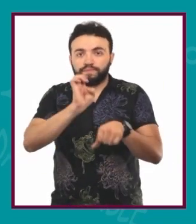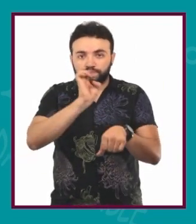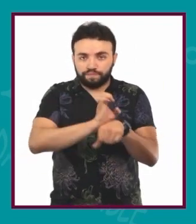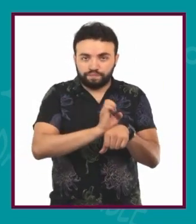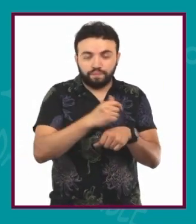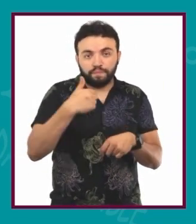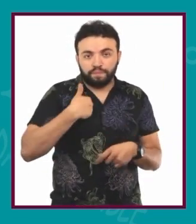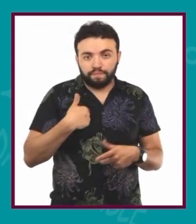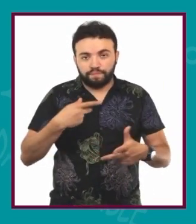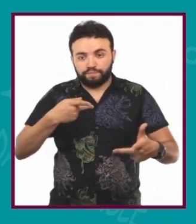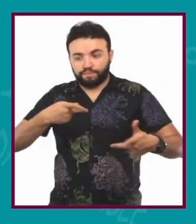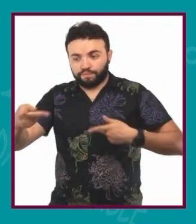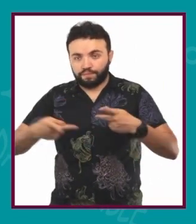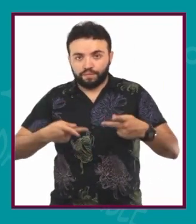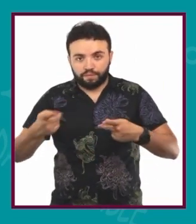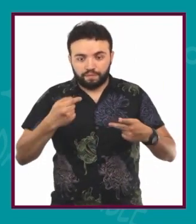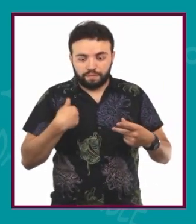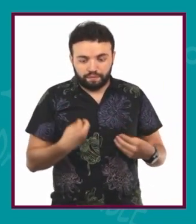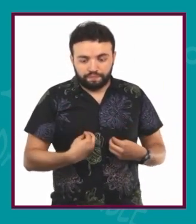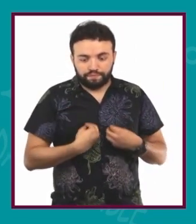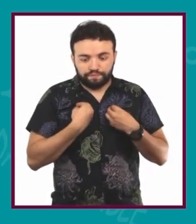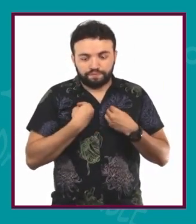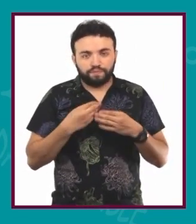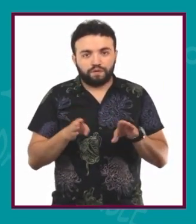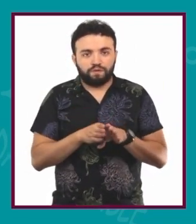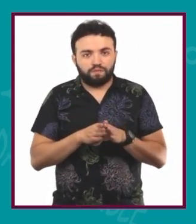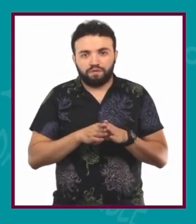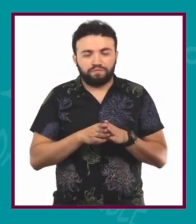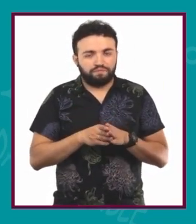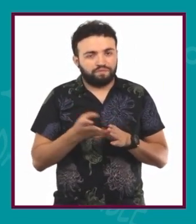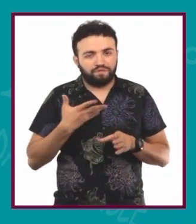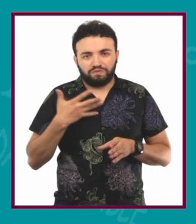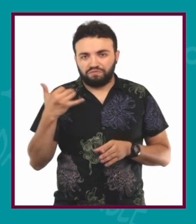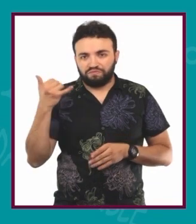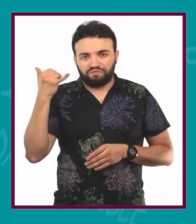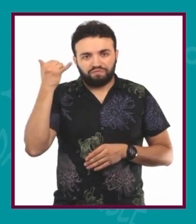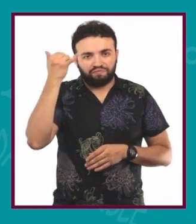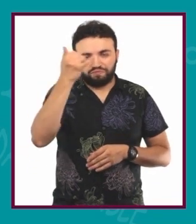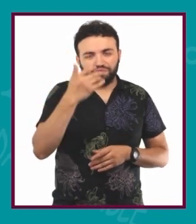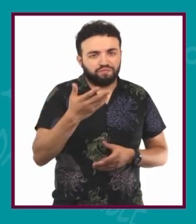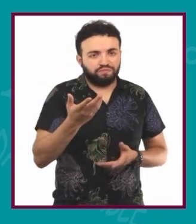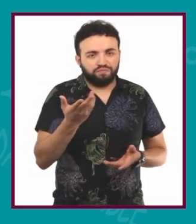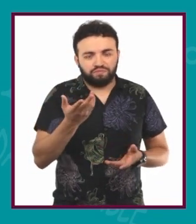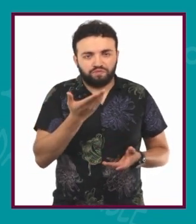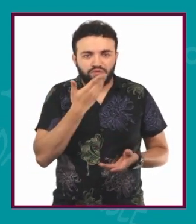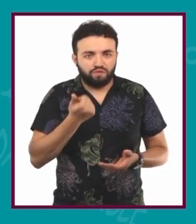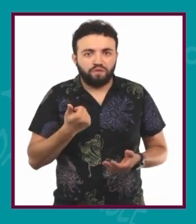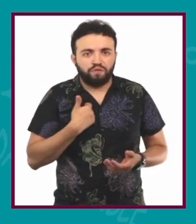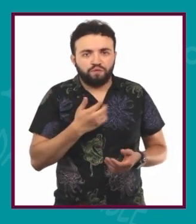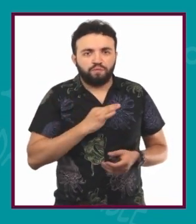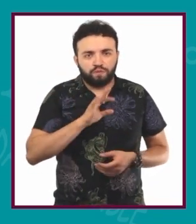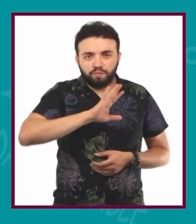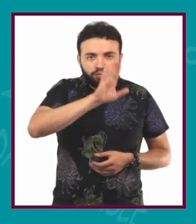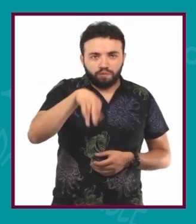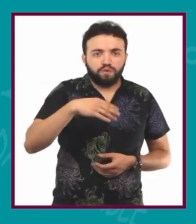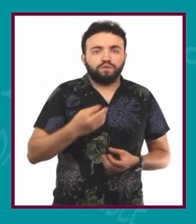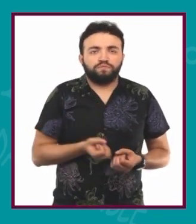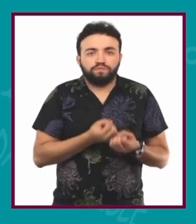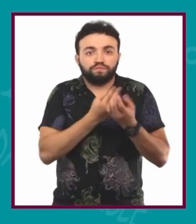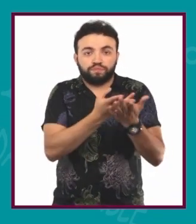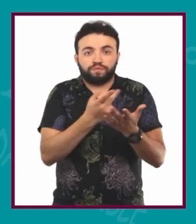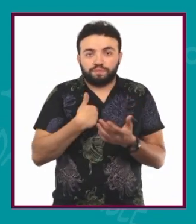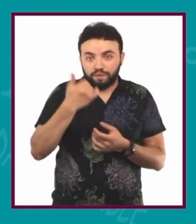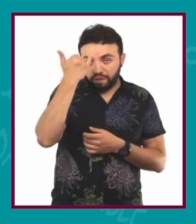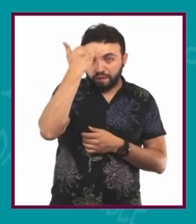nuestro proceso de existencia, que es finito, porque somos mortales, nos morimos, se expresa con nuestras ideas